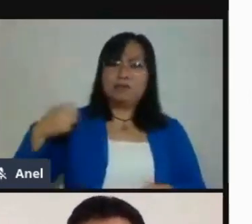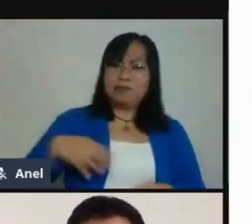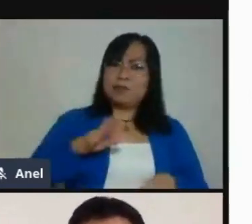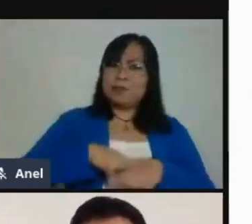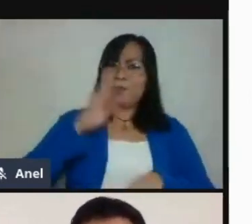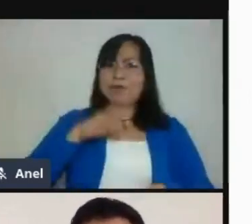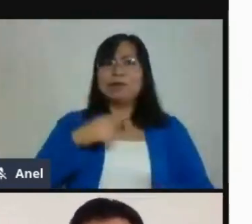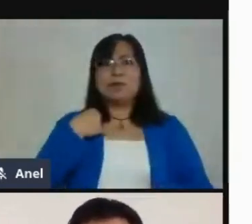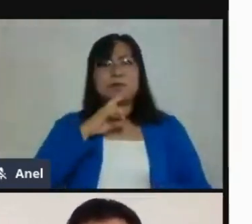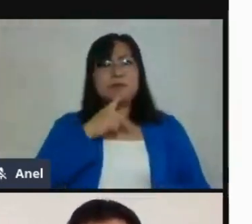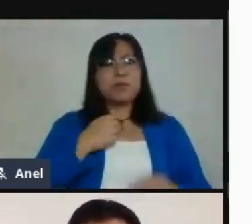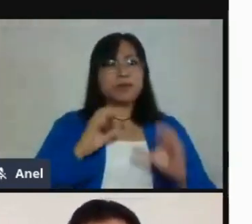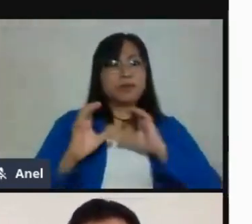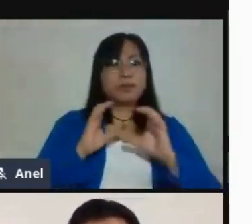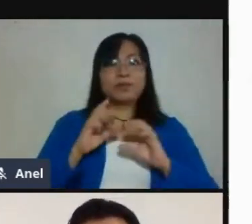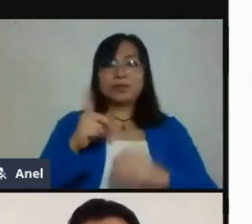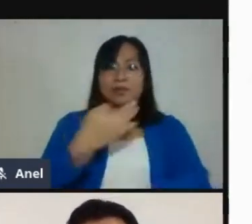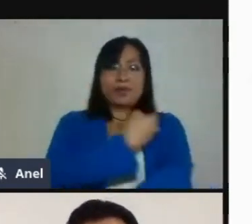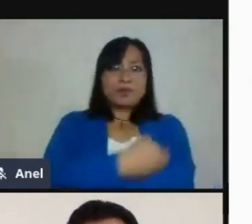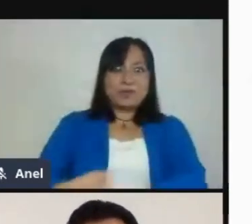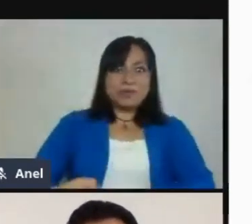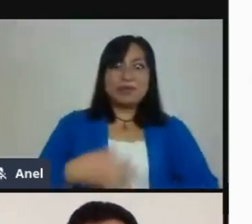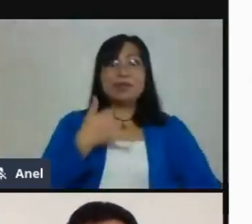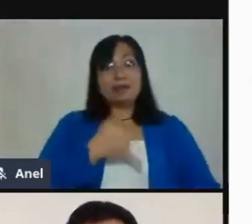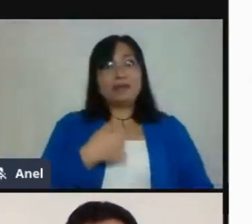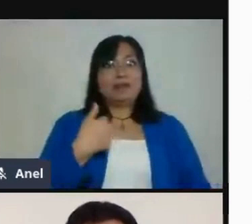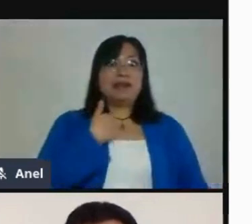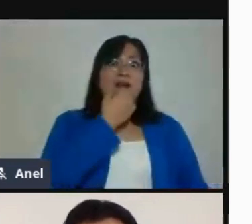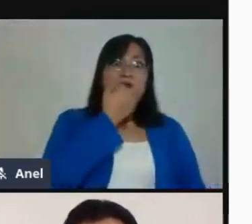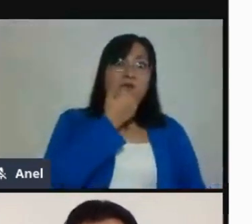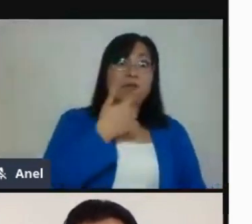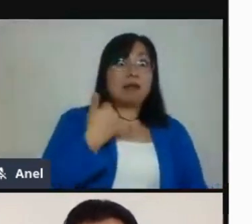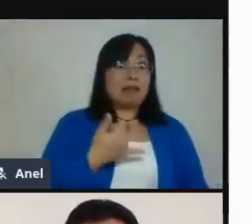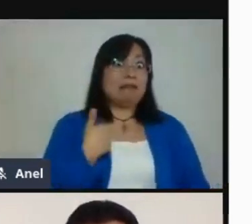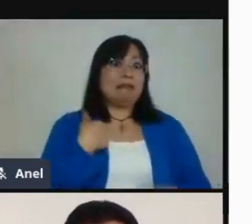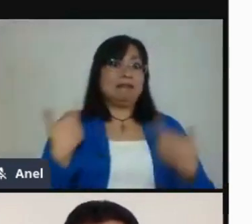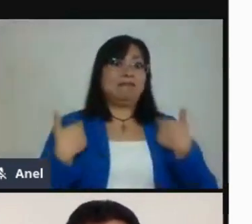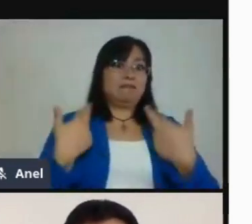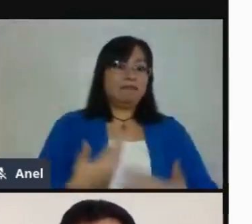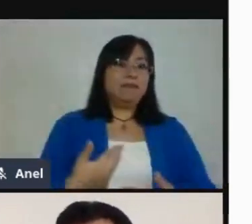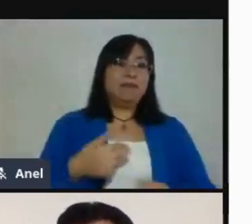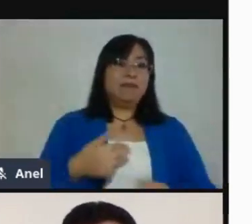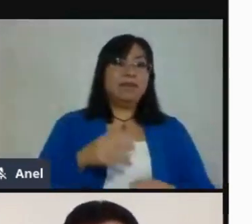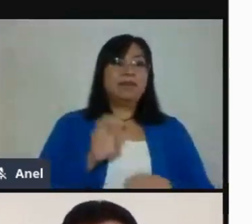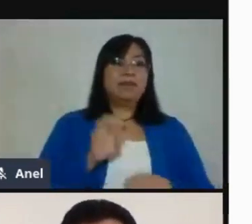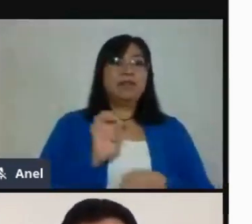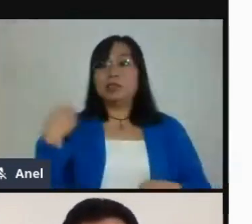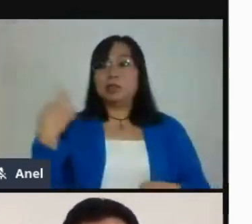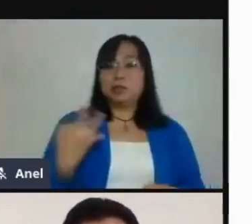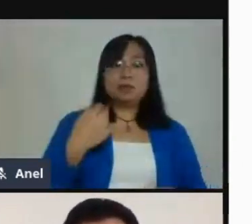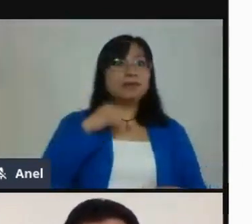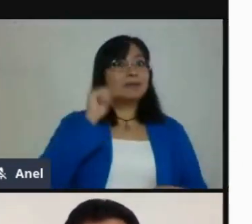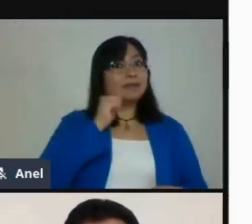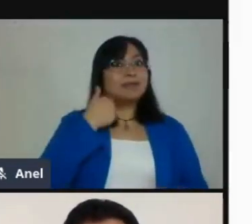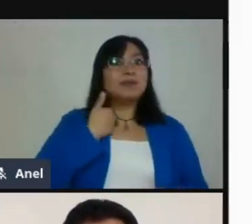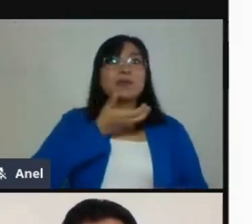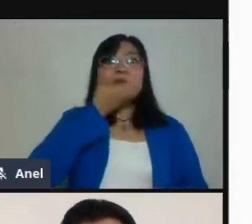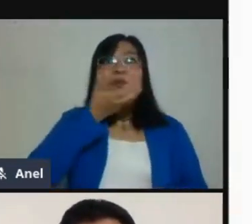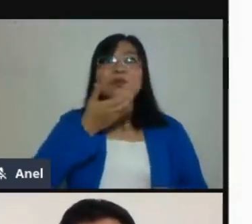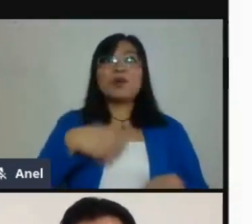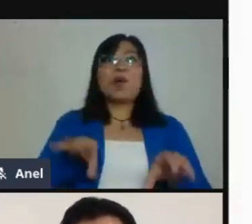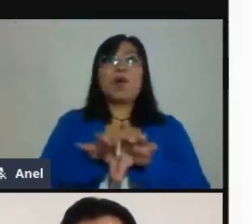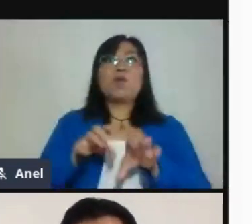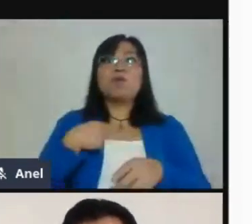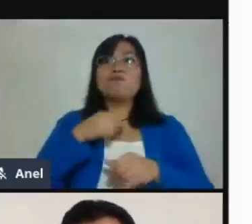los padres de familia. Y lo que intentamos es que se acostumbre, en este caso, nuestra audiencia por dónde le vamos a informar. Por poner un ejemplo, nosotros